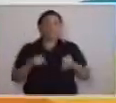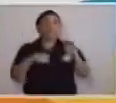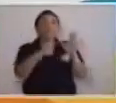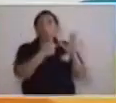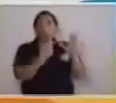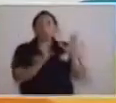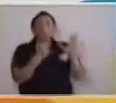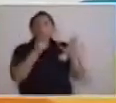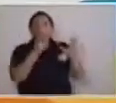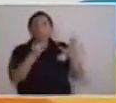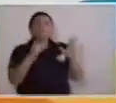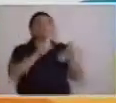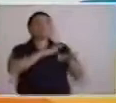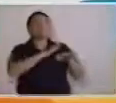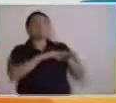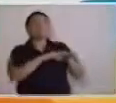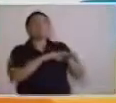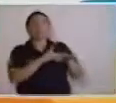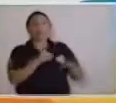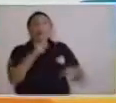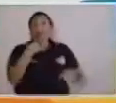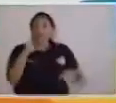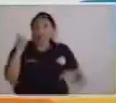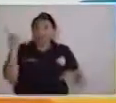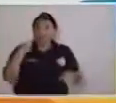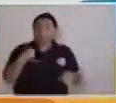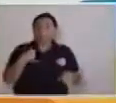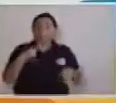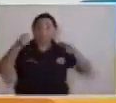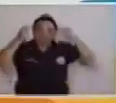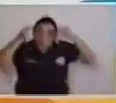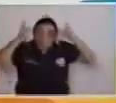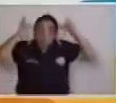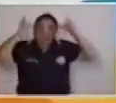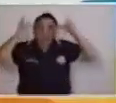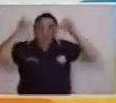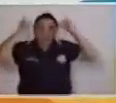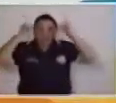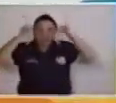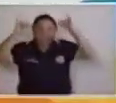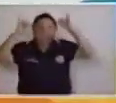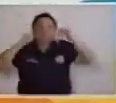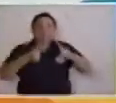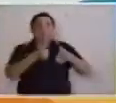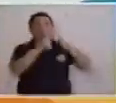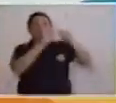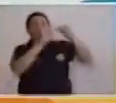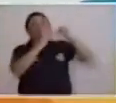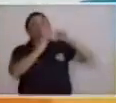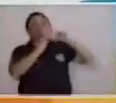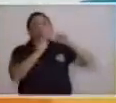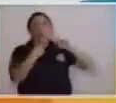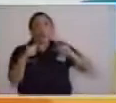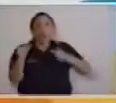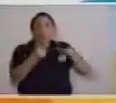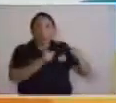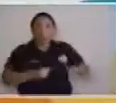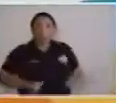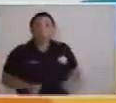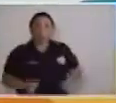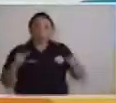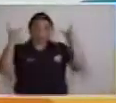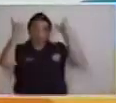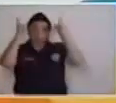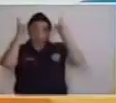ahora? Hay que llamar a alguien para que se tome el agua. ¿Te parece si llamamos a la vaca? Vamos a llamar a la vaca. ¿Cómo hacemos la vaca? Así. Así. Vaca, sí. Muy bien.